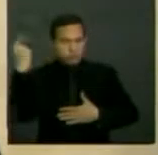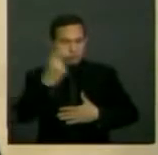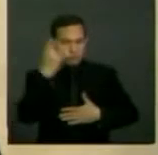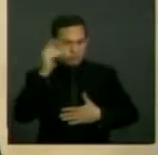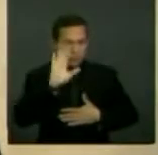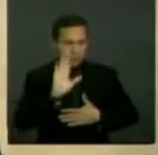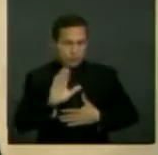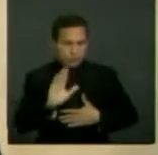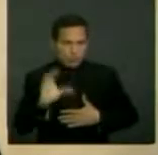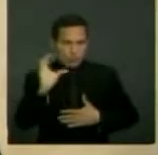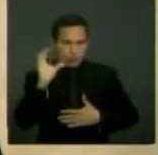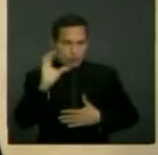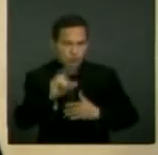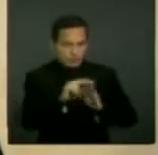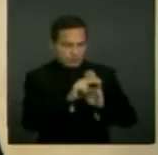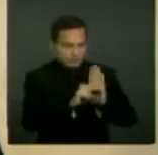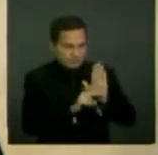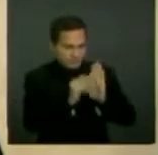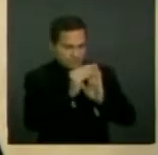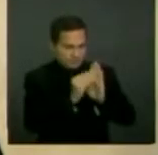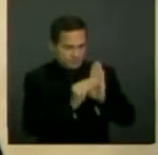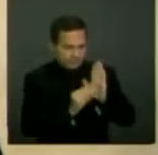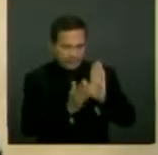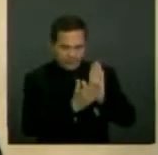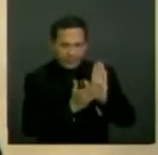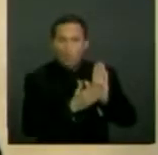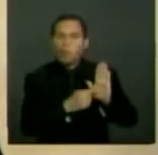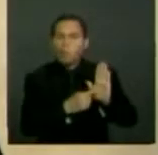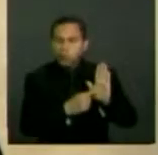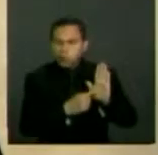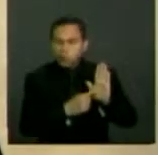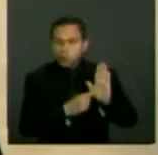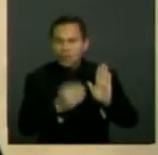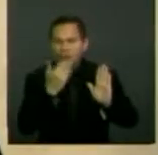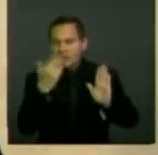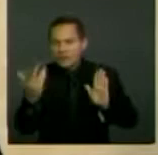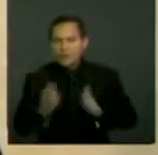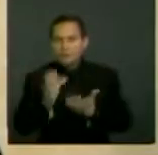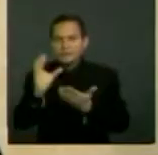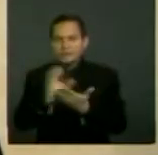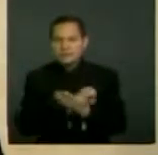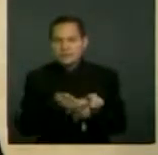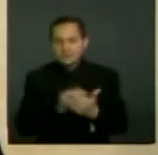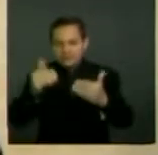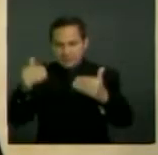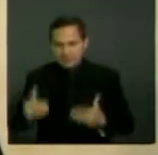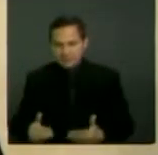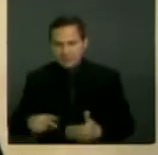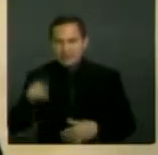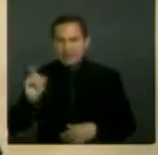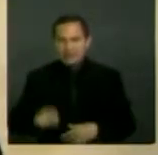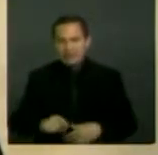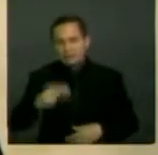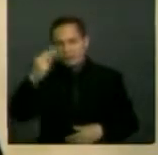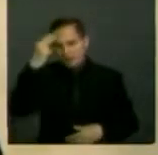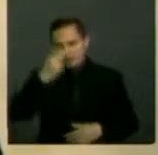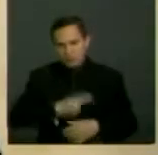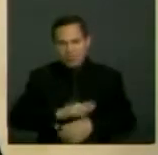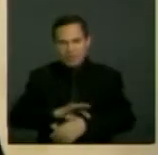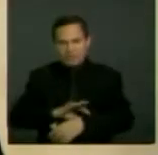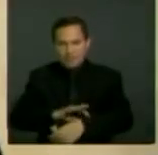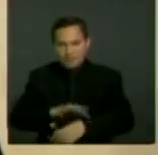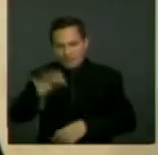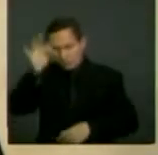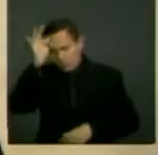colombiano. Por ejemplo, para certificar la discapacidad se requiere de la historia clínica o una certificación